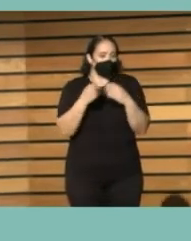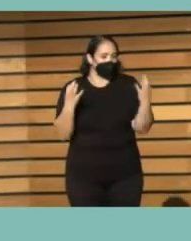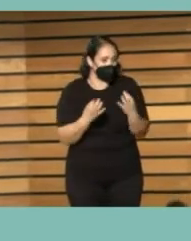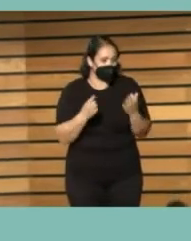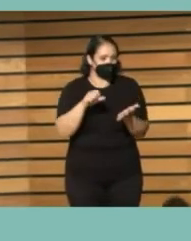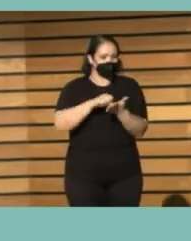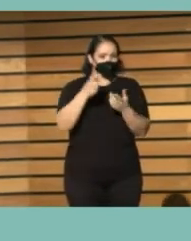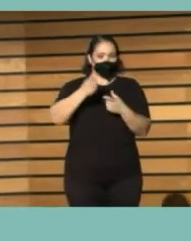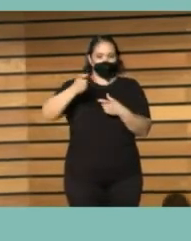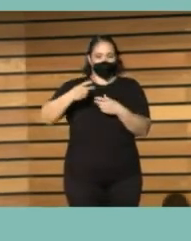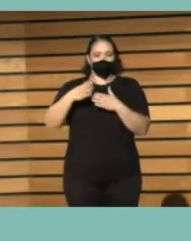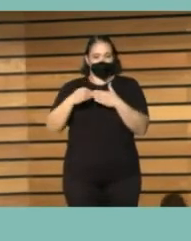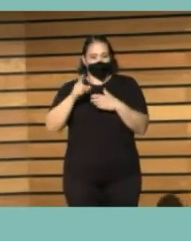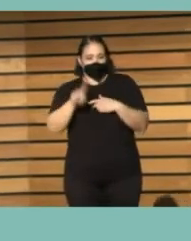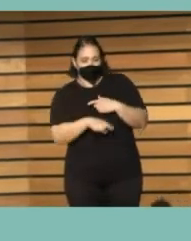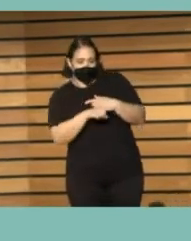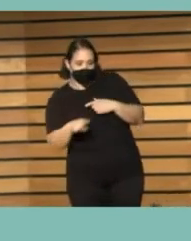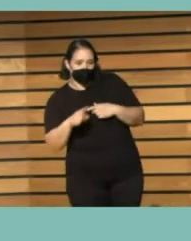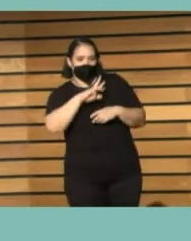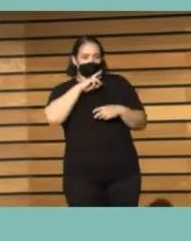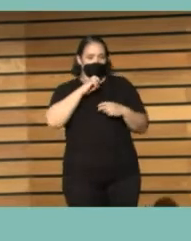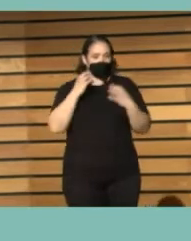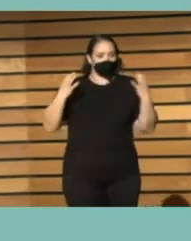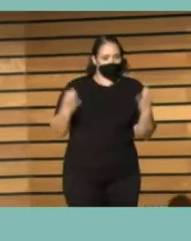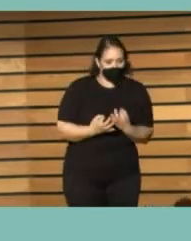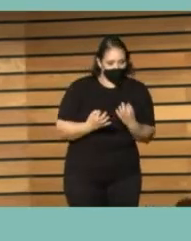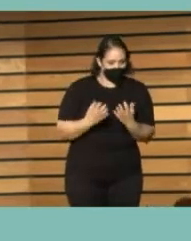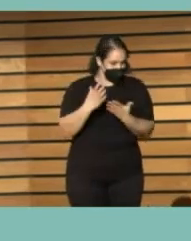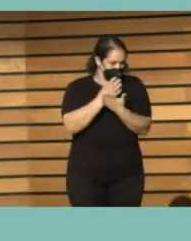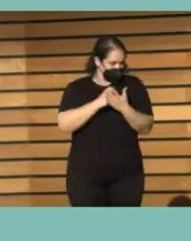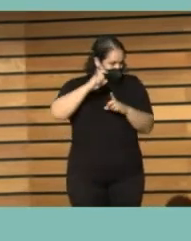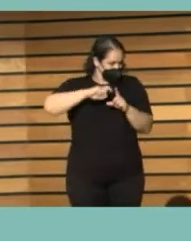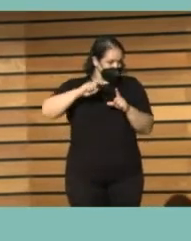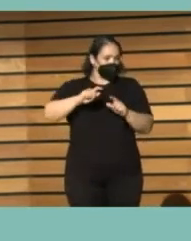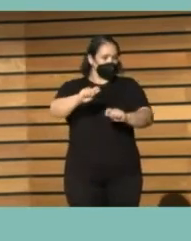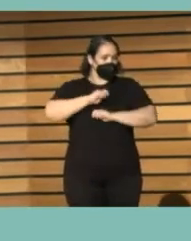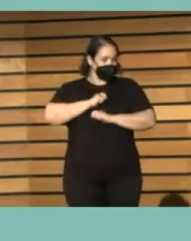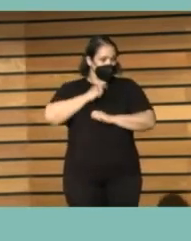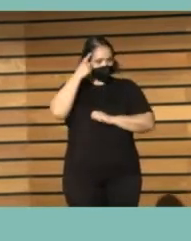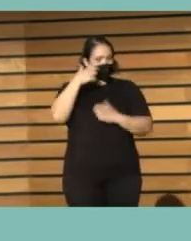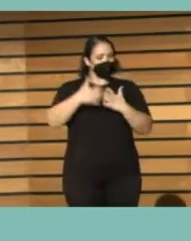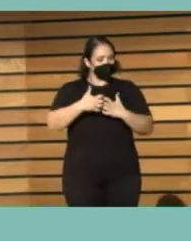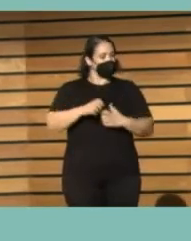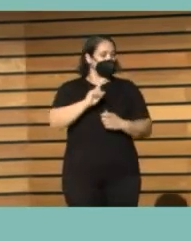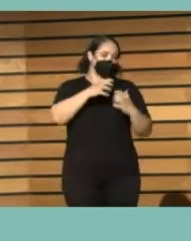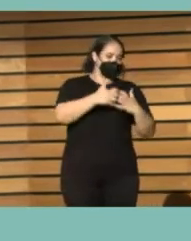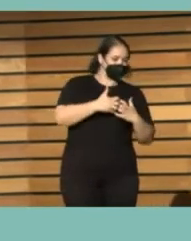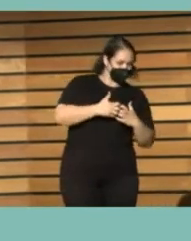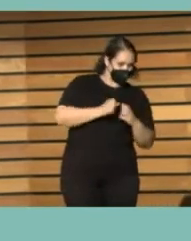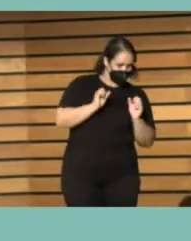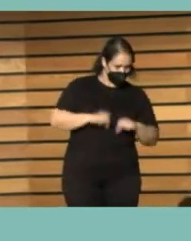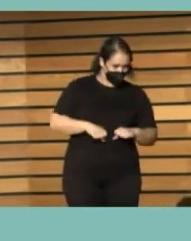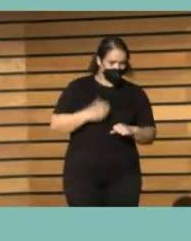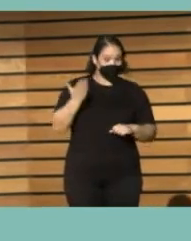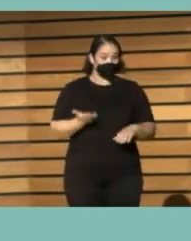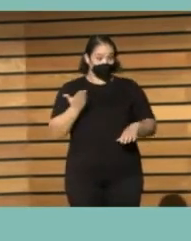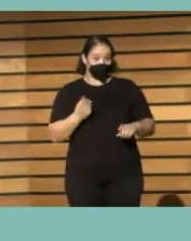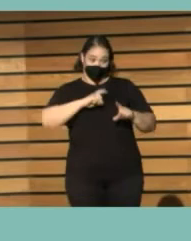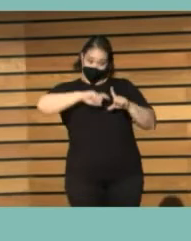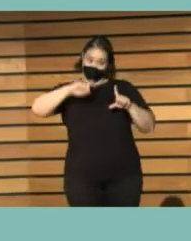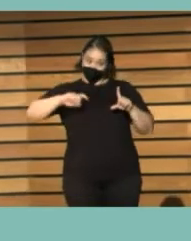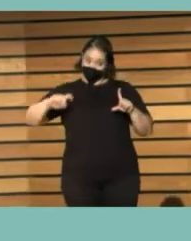ciudadanía y, en definitiva, poner en valor su papel y el valor que aportan a la sociedad. Así que son importantes